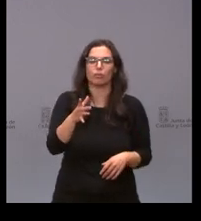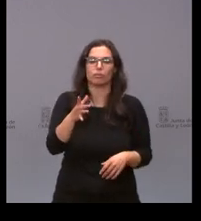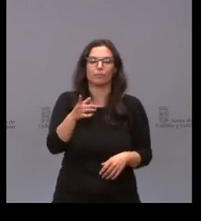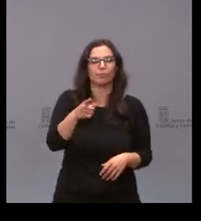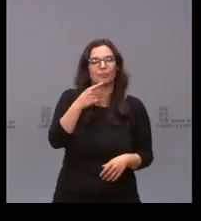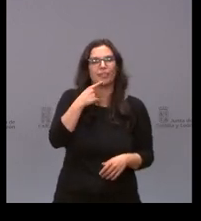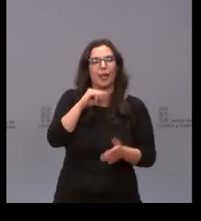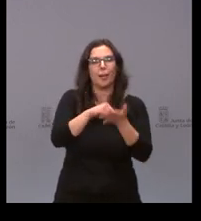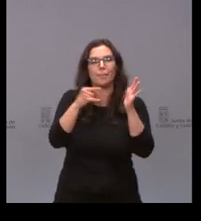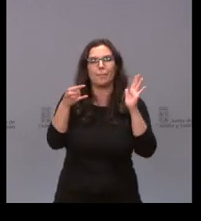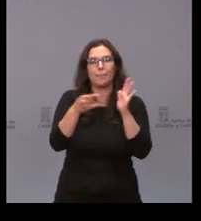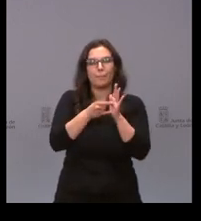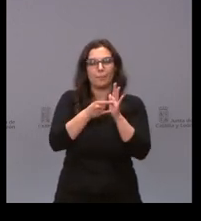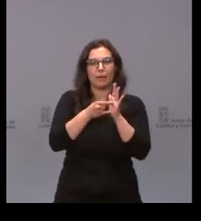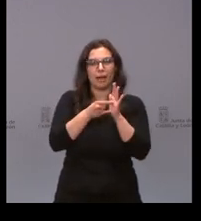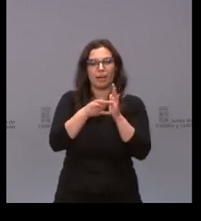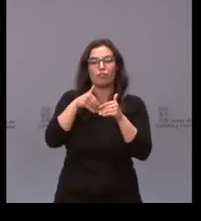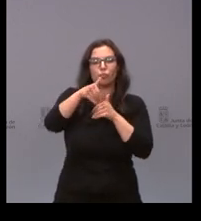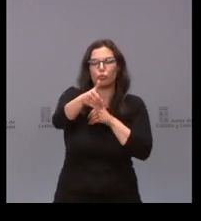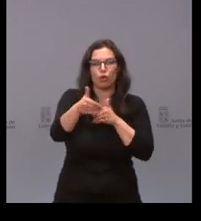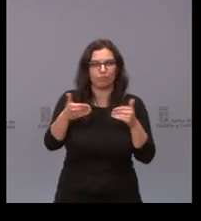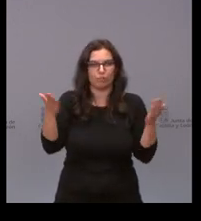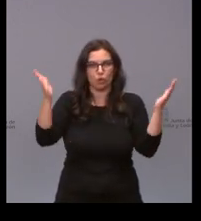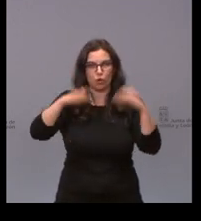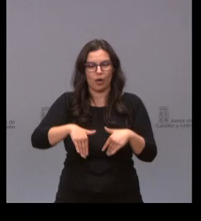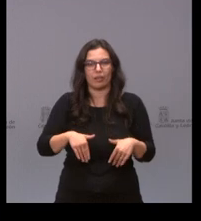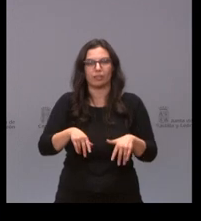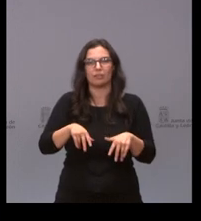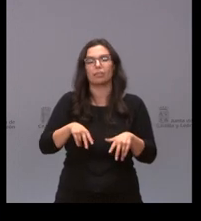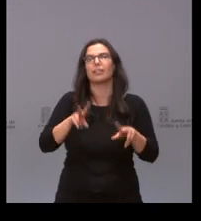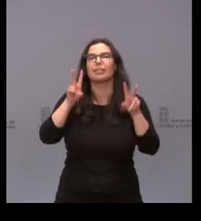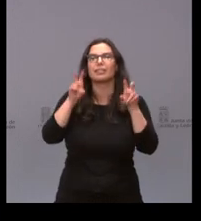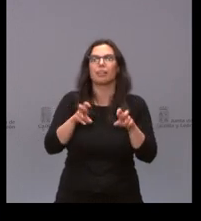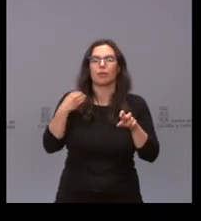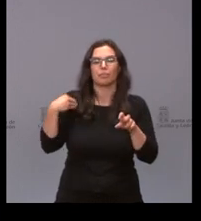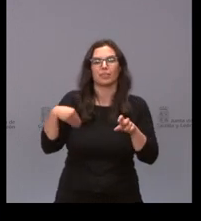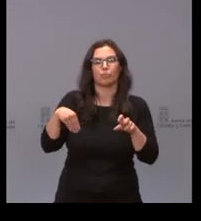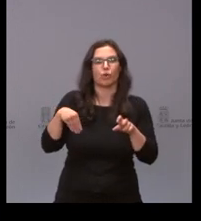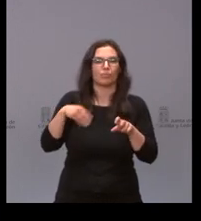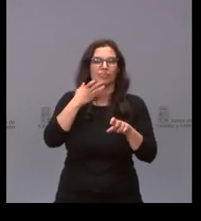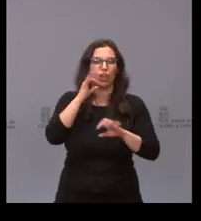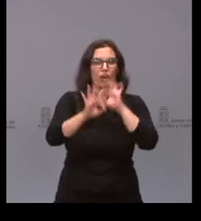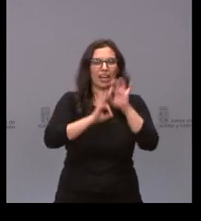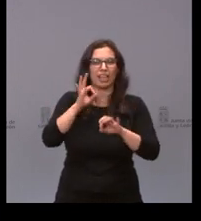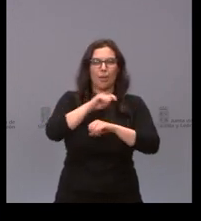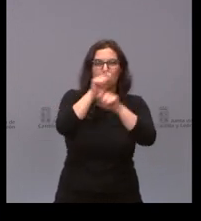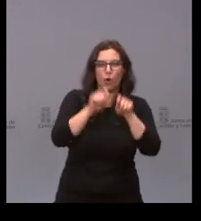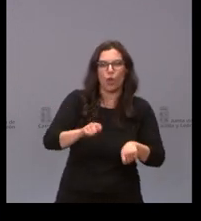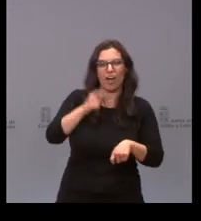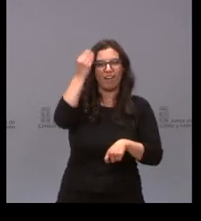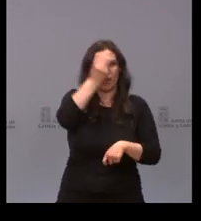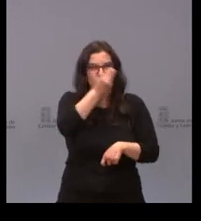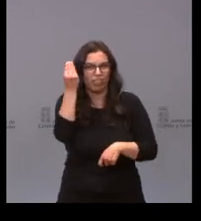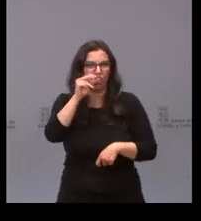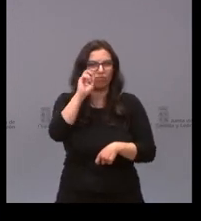de qué va a ser de ellos en el futuro tiene que ver con los establecimientos que organizan bodas bautizos y todo este tipo de eventos y también